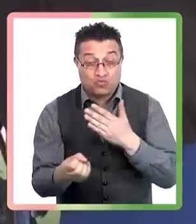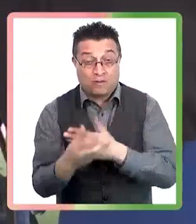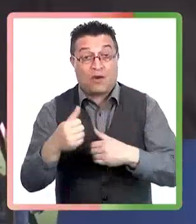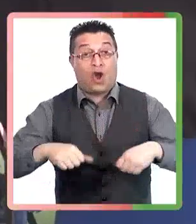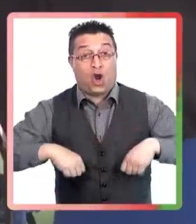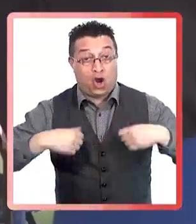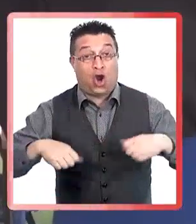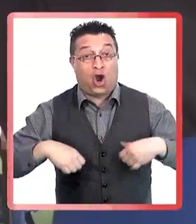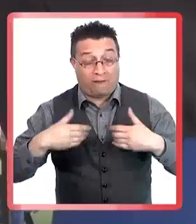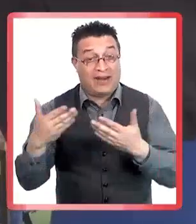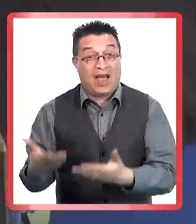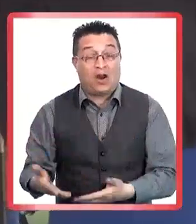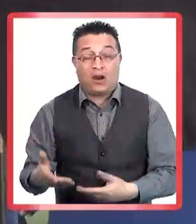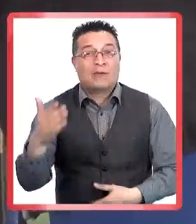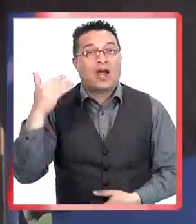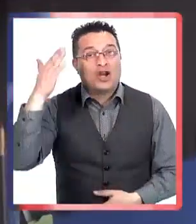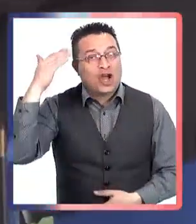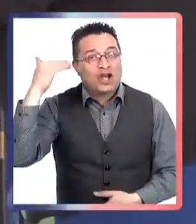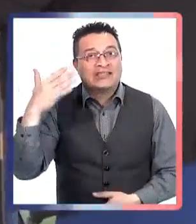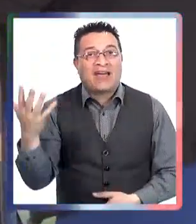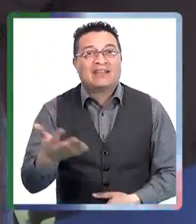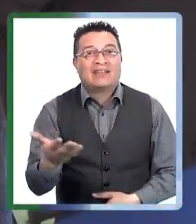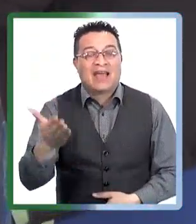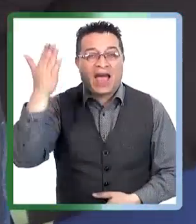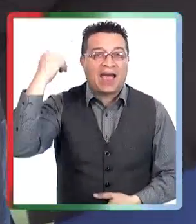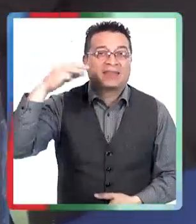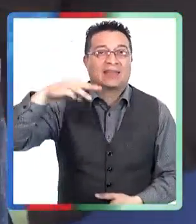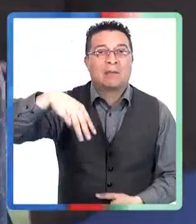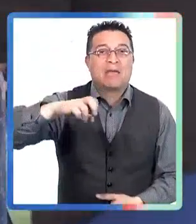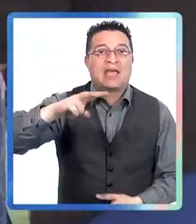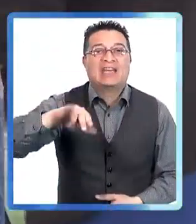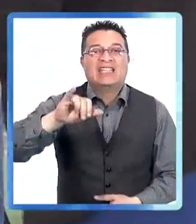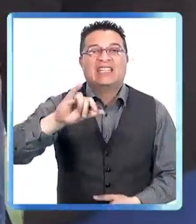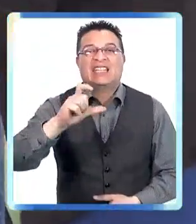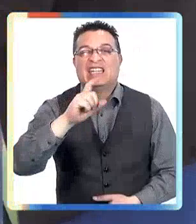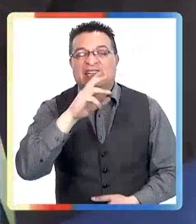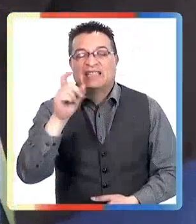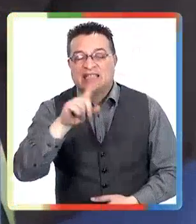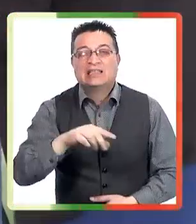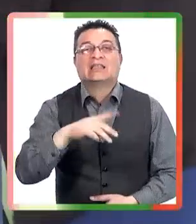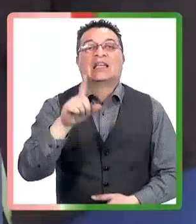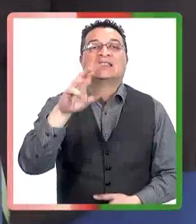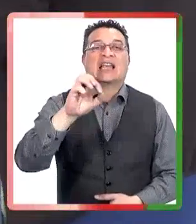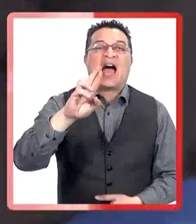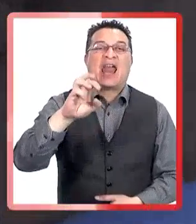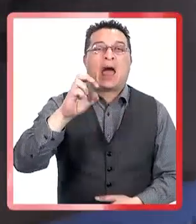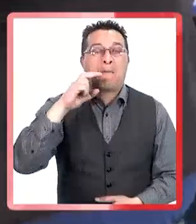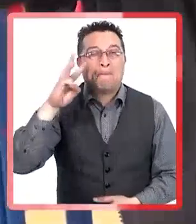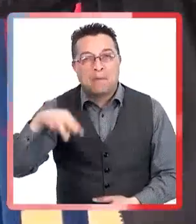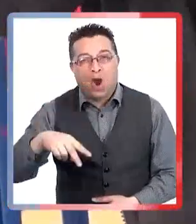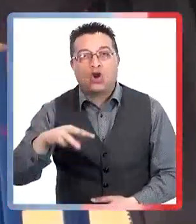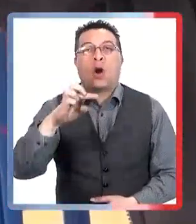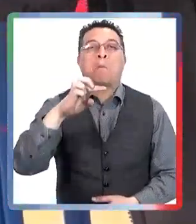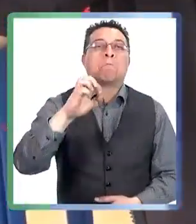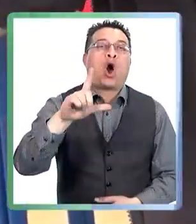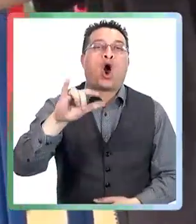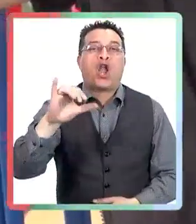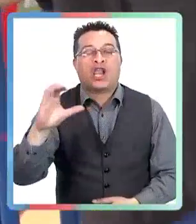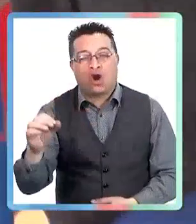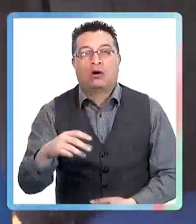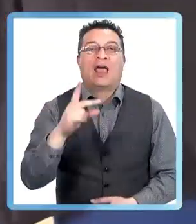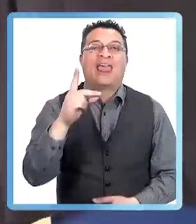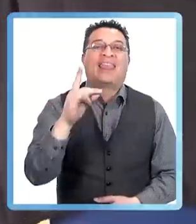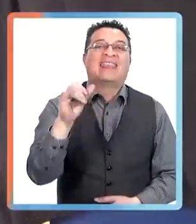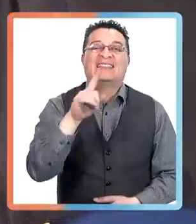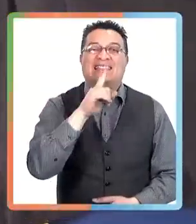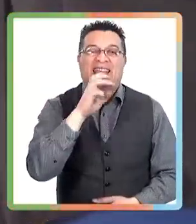disteria, tétano. Ellos crecieron en una población donde esas enfermedades prácticamente son historias. Yo cuando